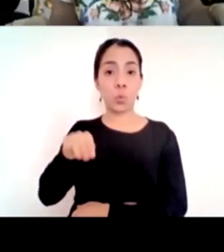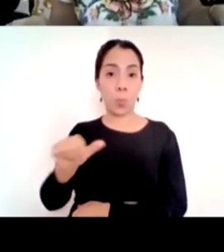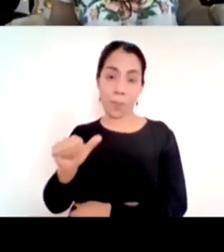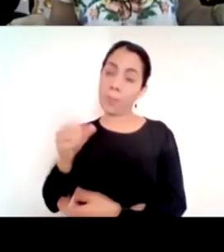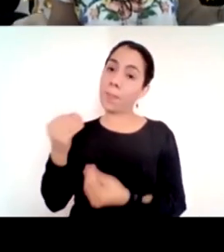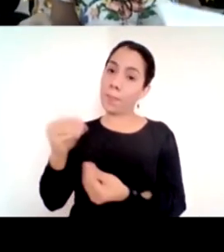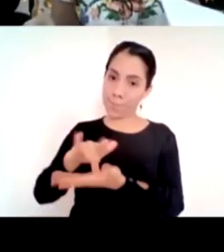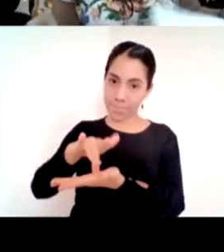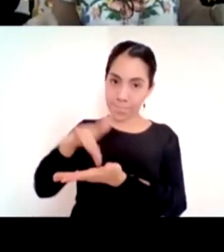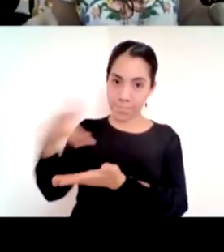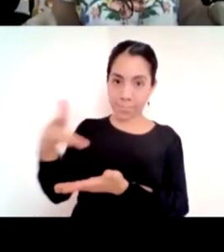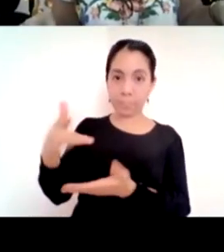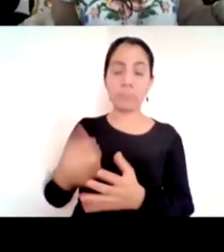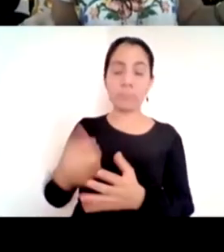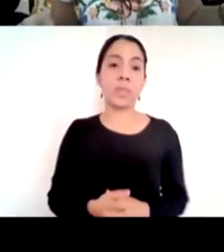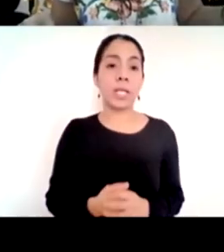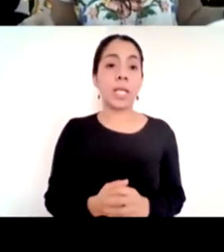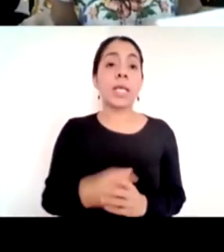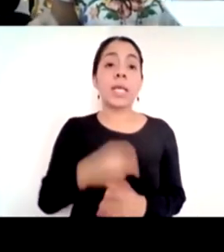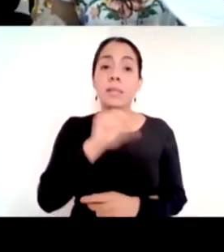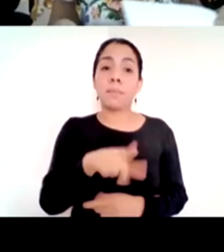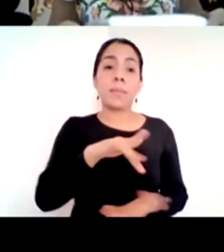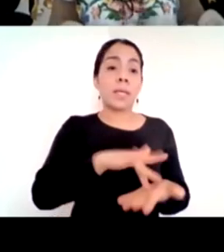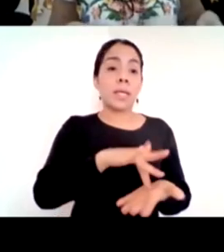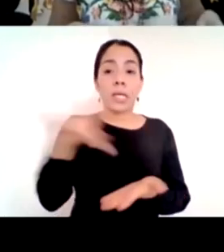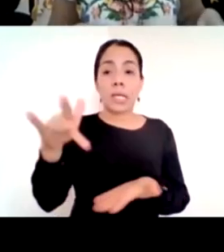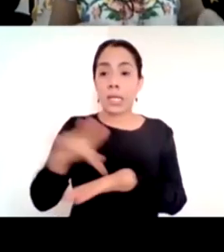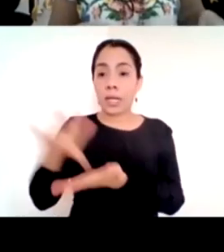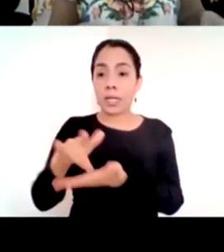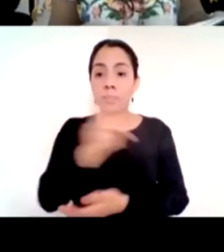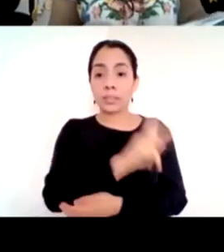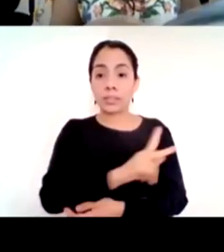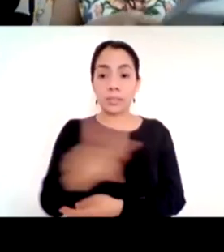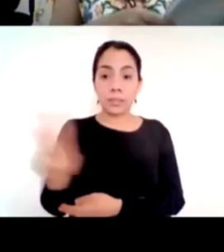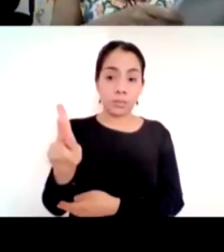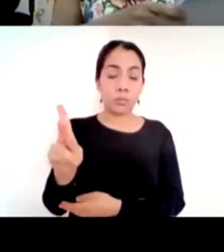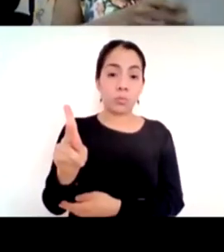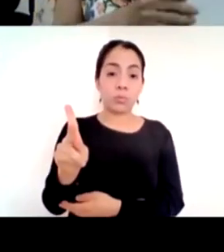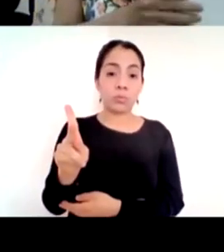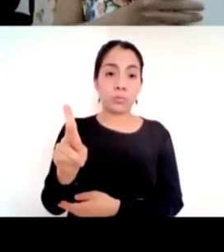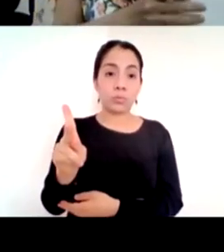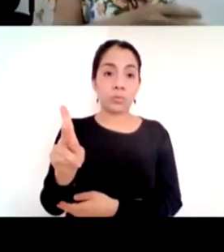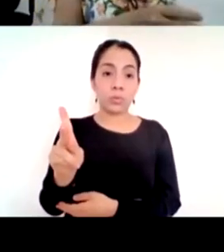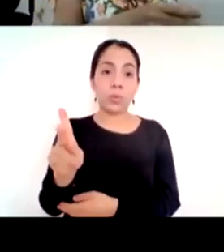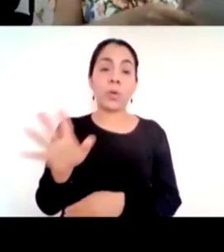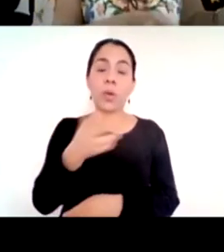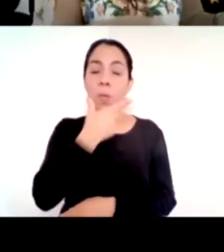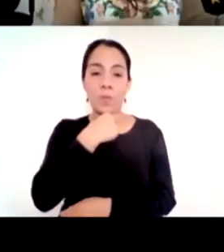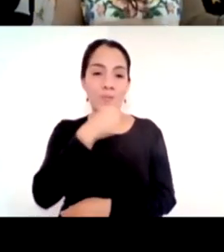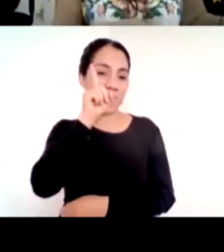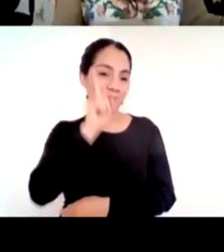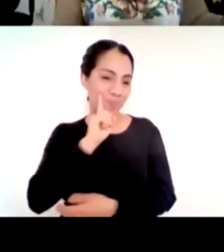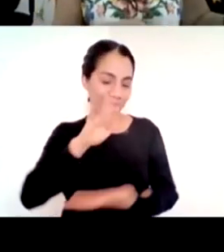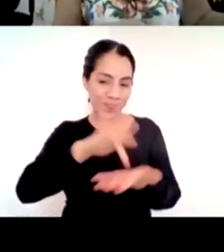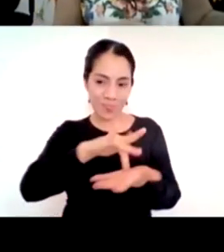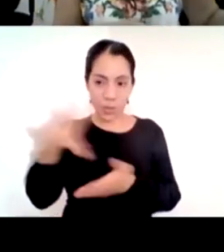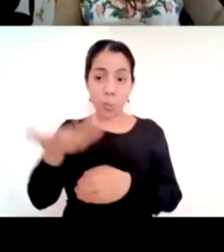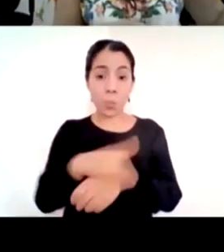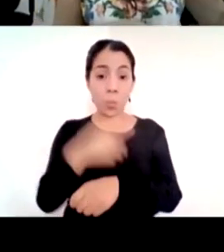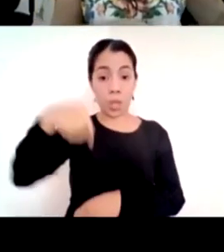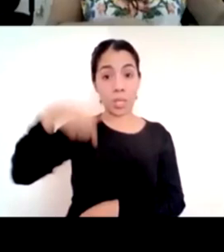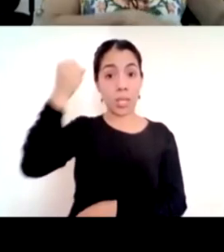gracias a todas y a todos porque creo que desde Sinaloa lo que se nos ha permitido hacer es poner